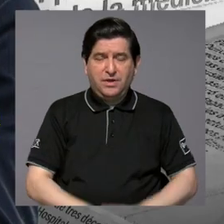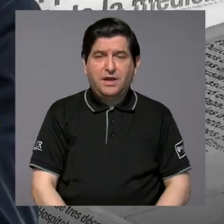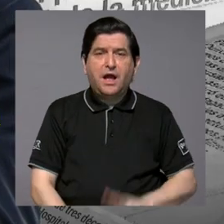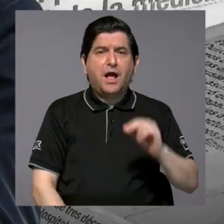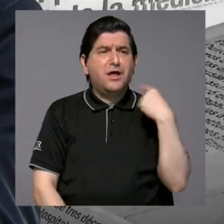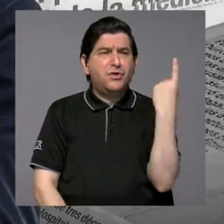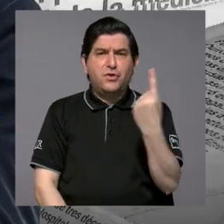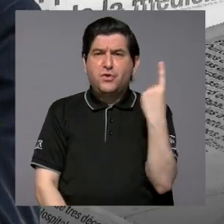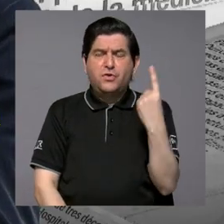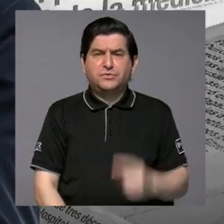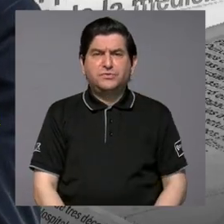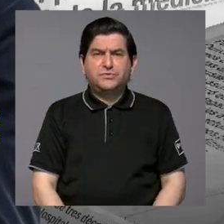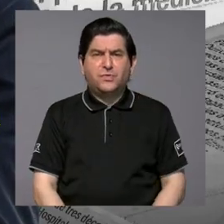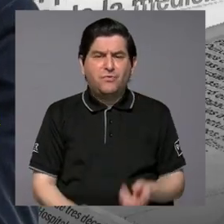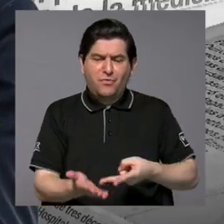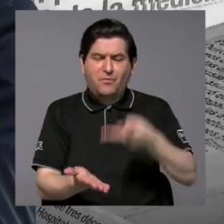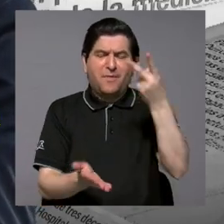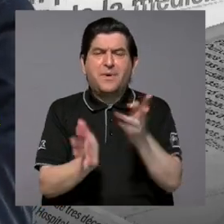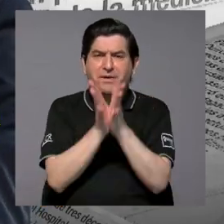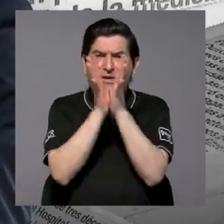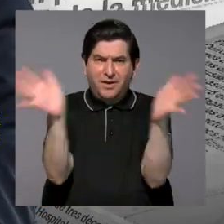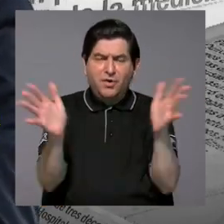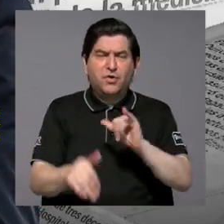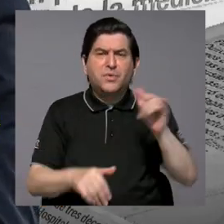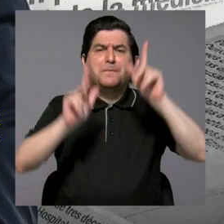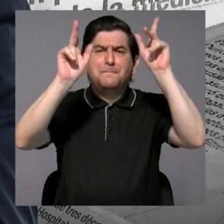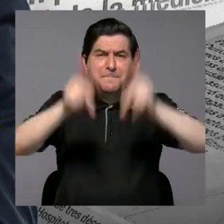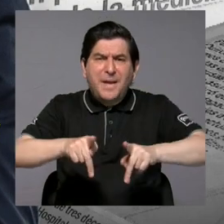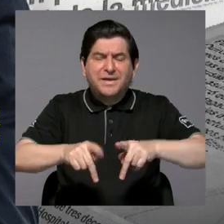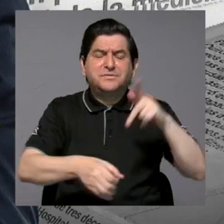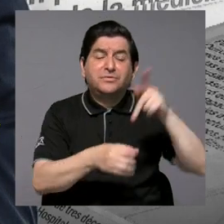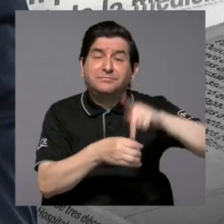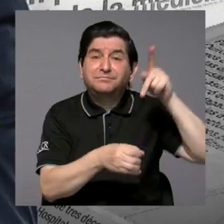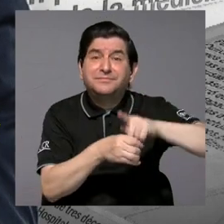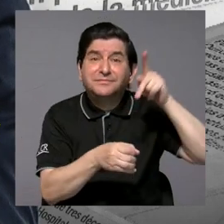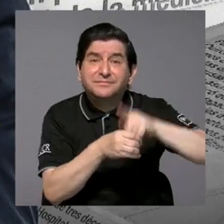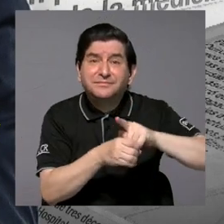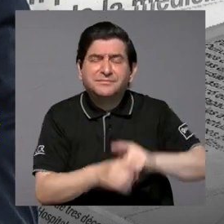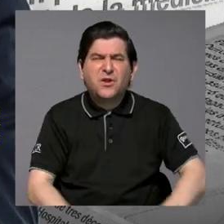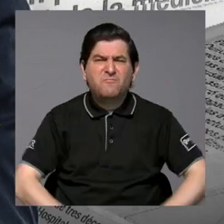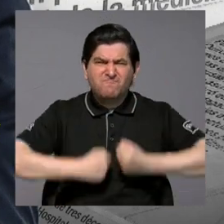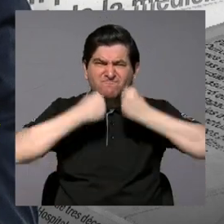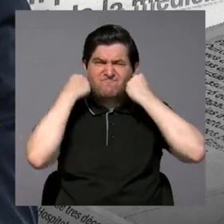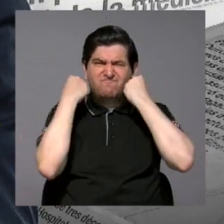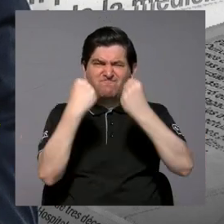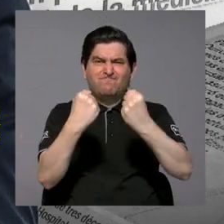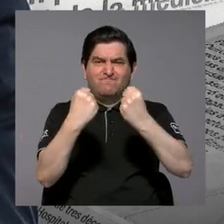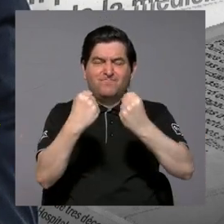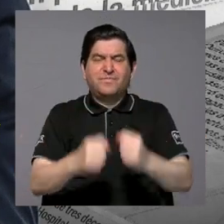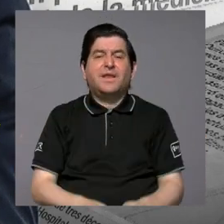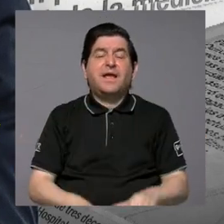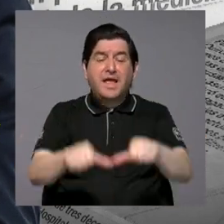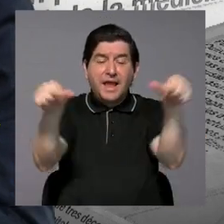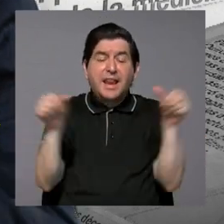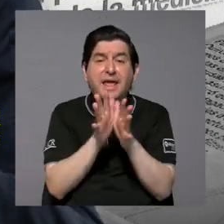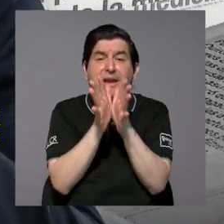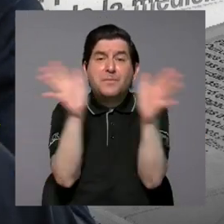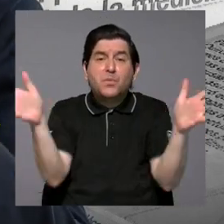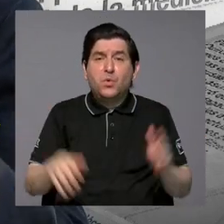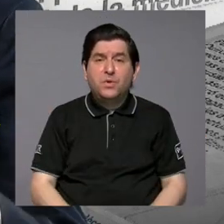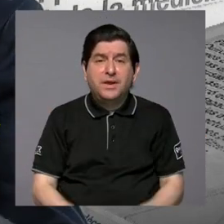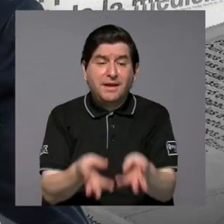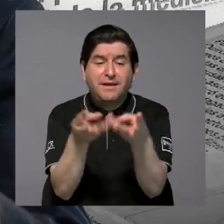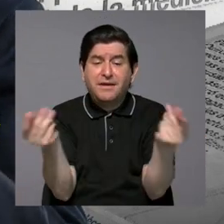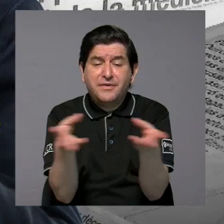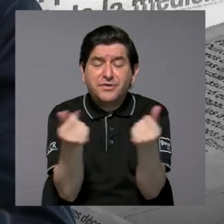No sólo para generar ese valor público, sino también que la persona participe intensamente en lo público. en cómo